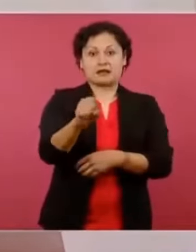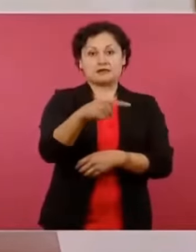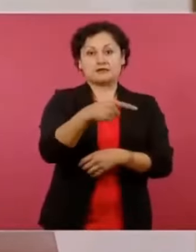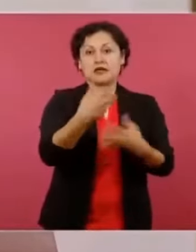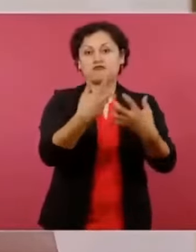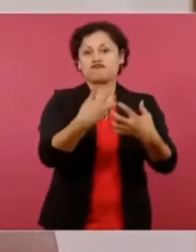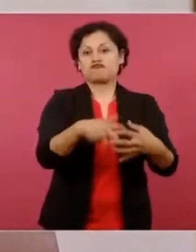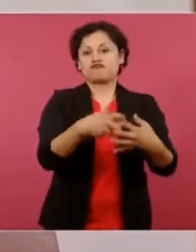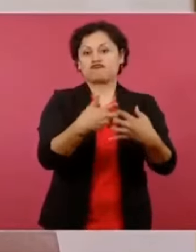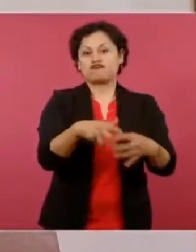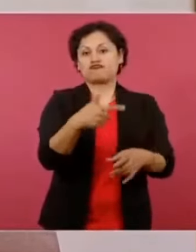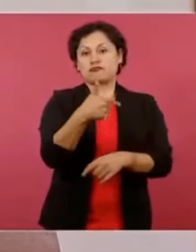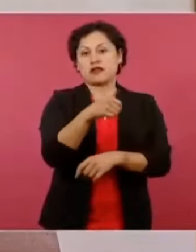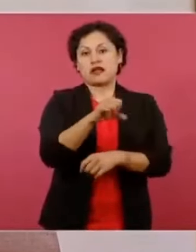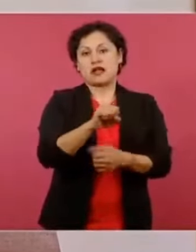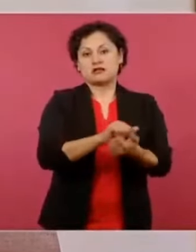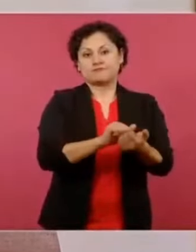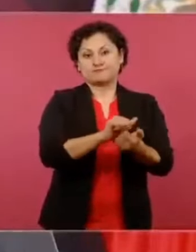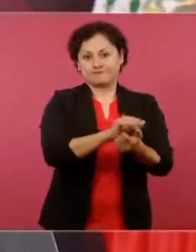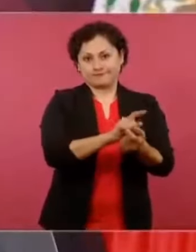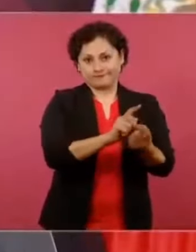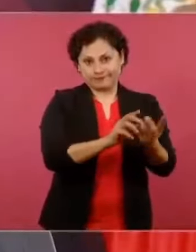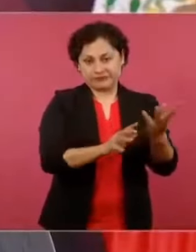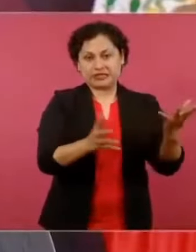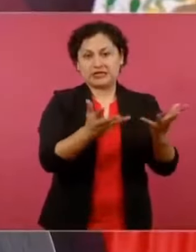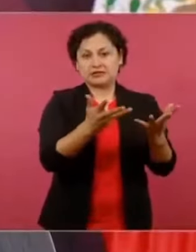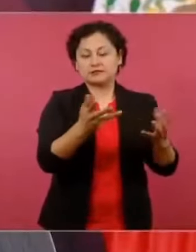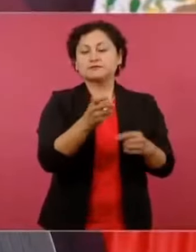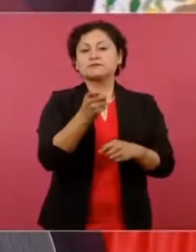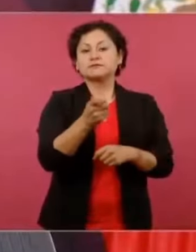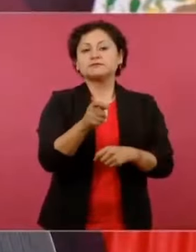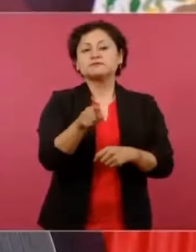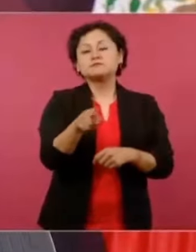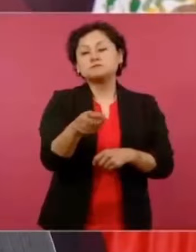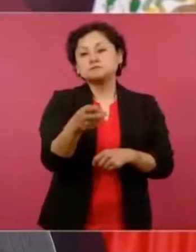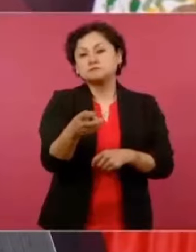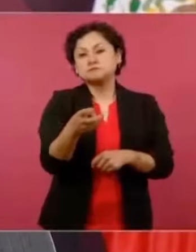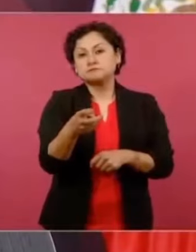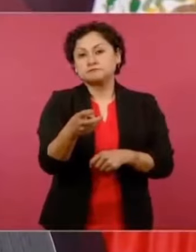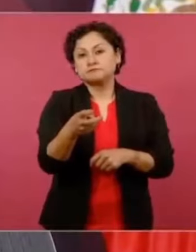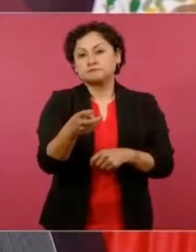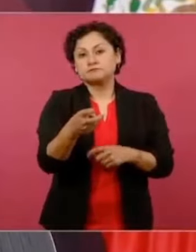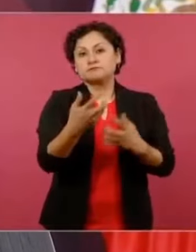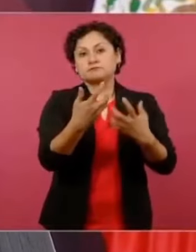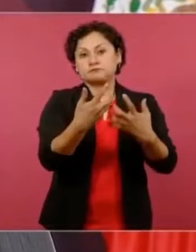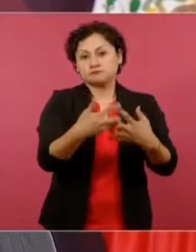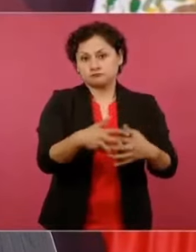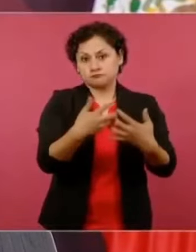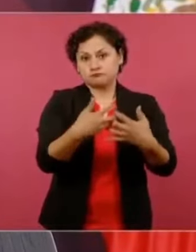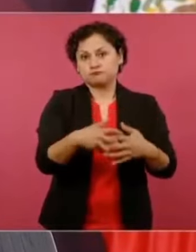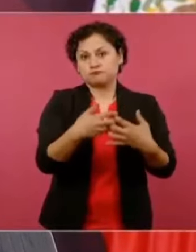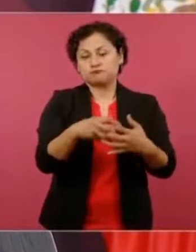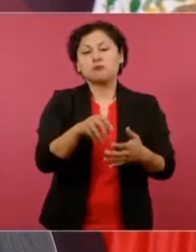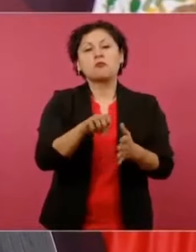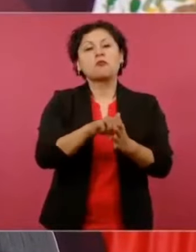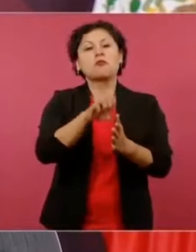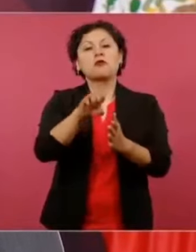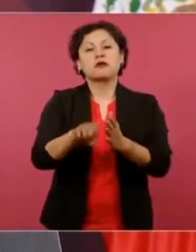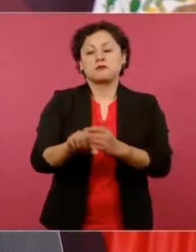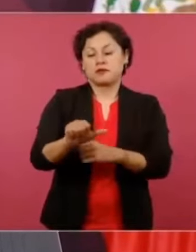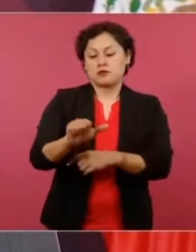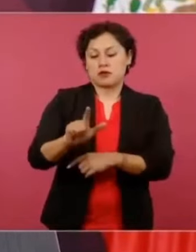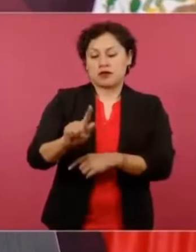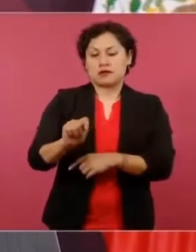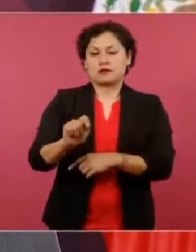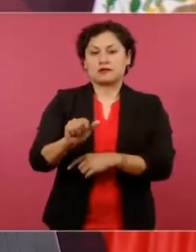las que ya se terminaron en Altamira, la